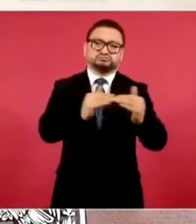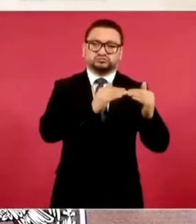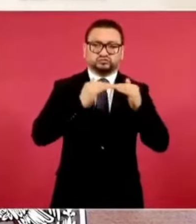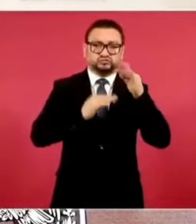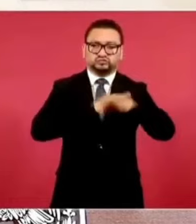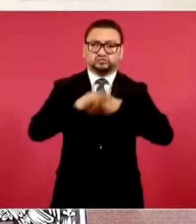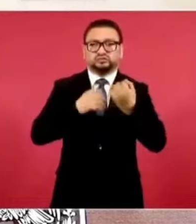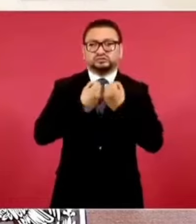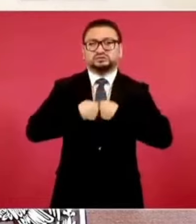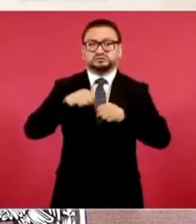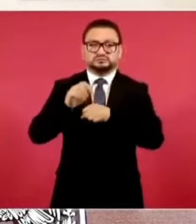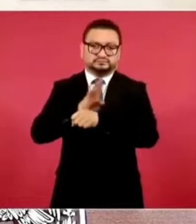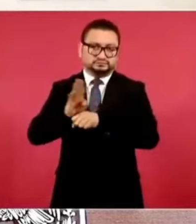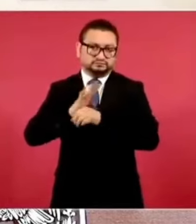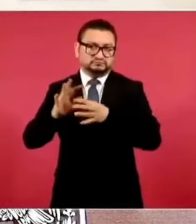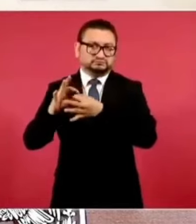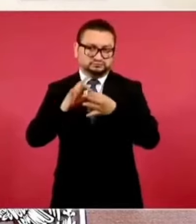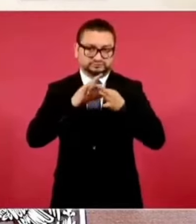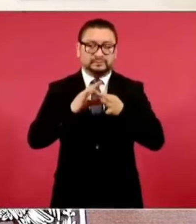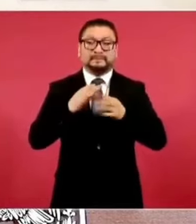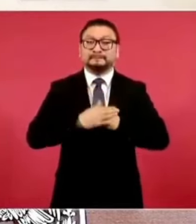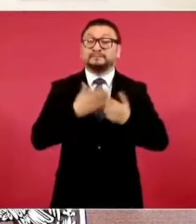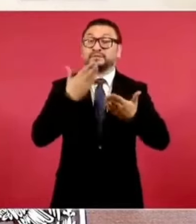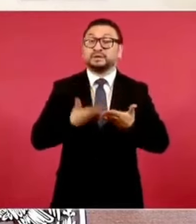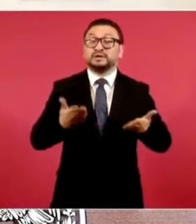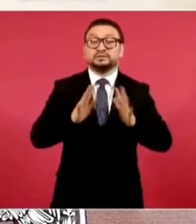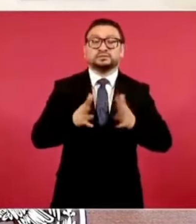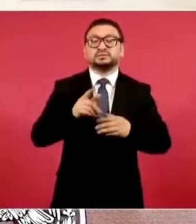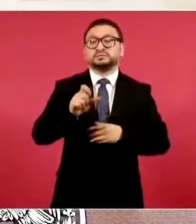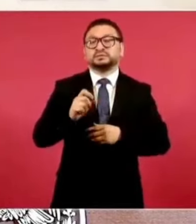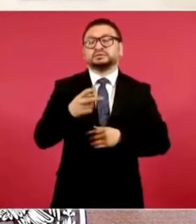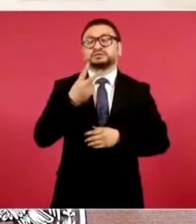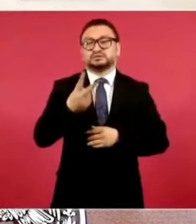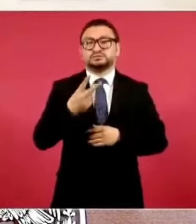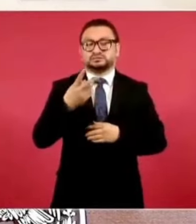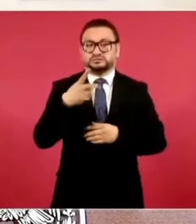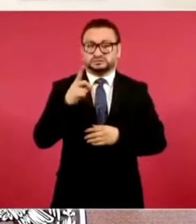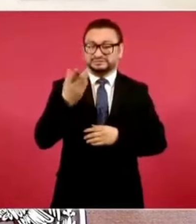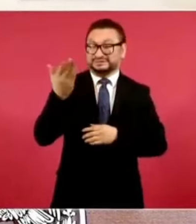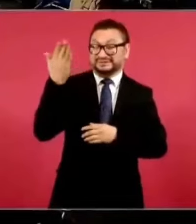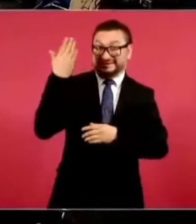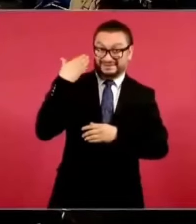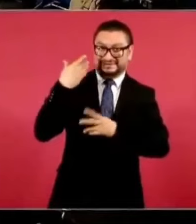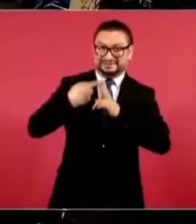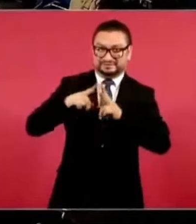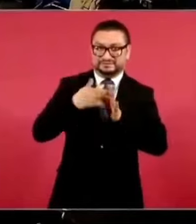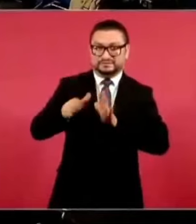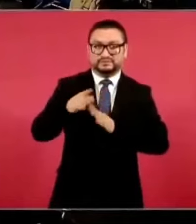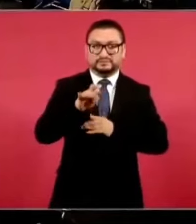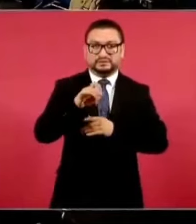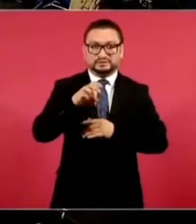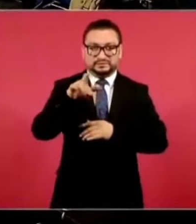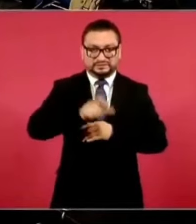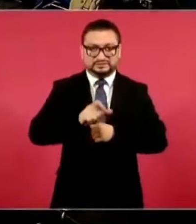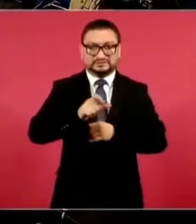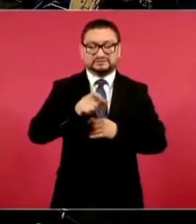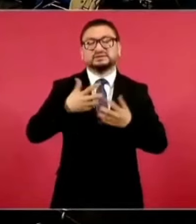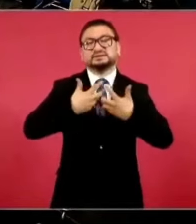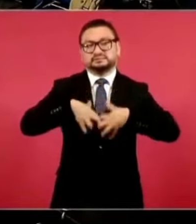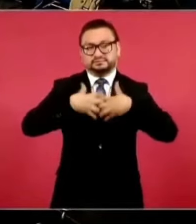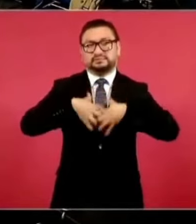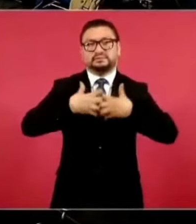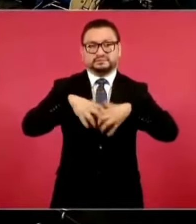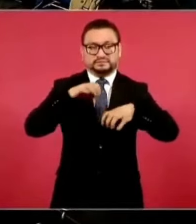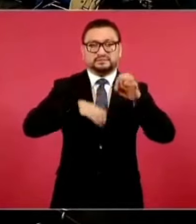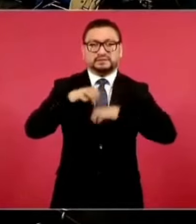con el IMSS-Bienestar. Y la otra es que a partir del 22 de diciembre del año pasado, Virmex es la empresa que